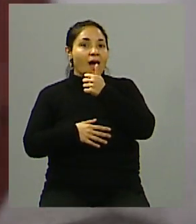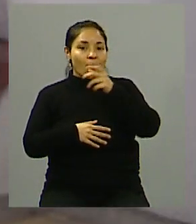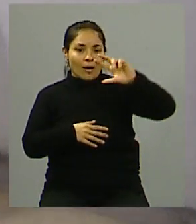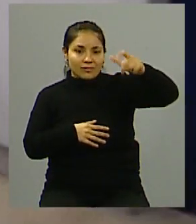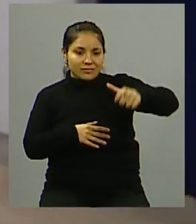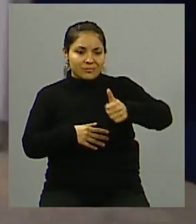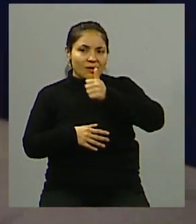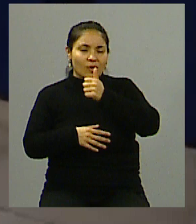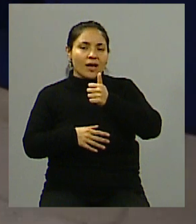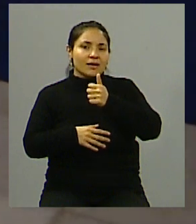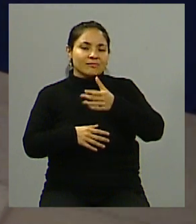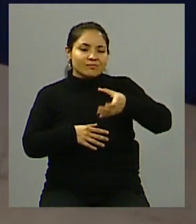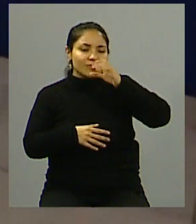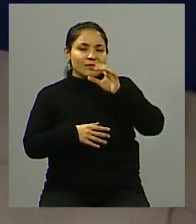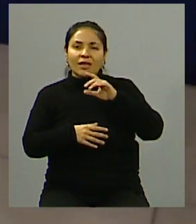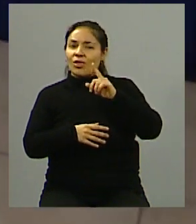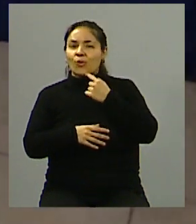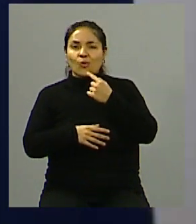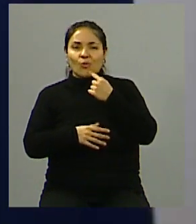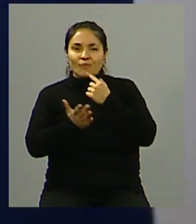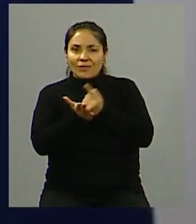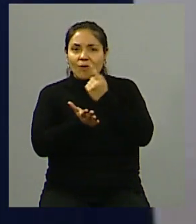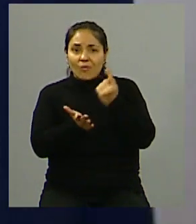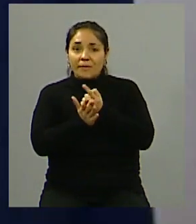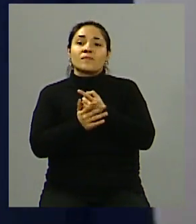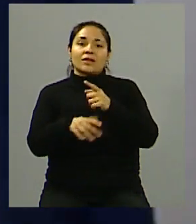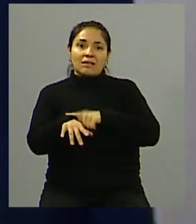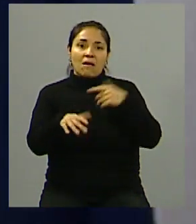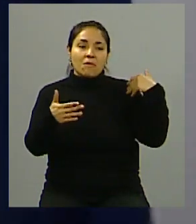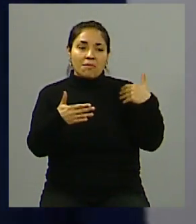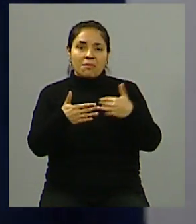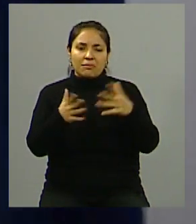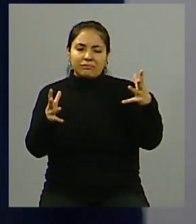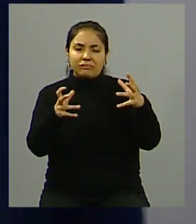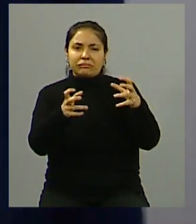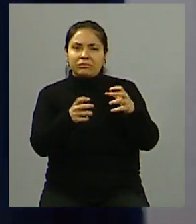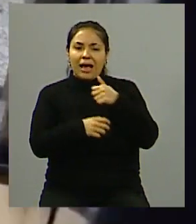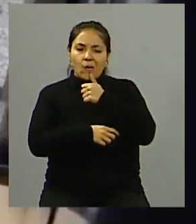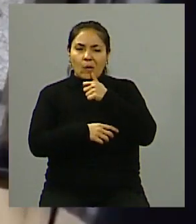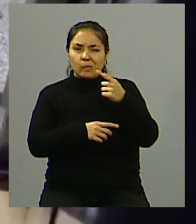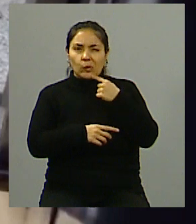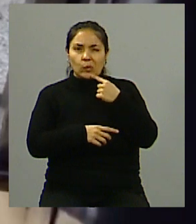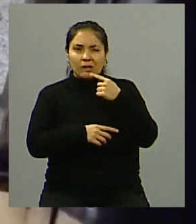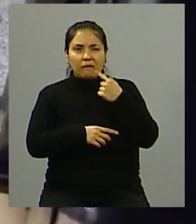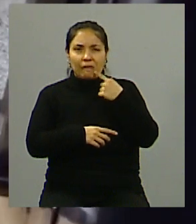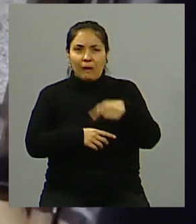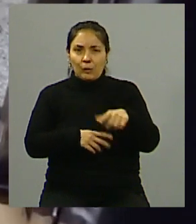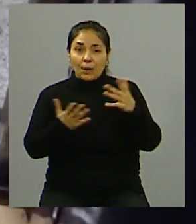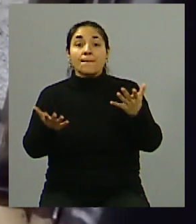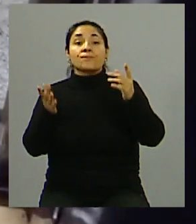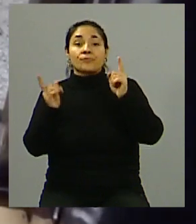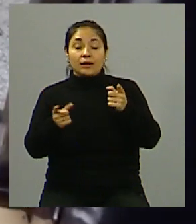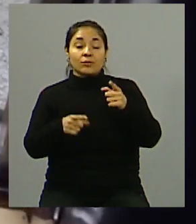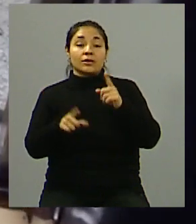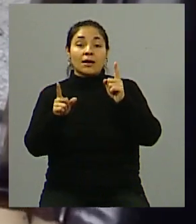¿no? Eso es algo que en los últimos años se ha venido deteriorando mucho. Y creo que para salir también de lo coyuntural, es